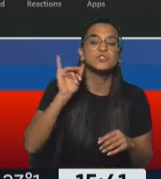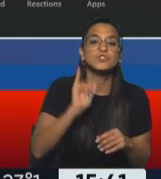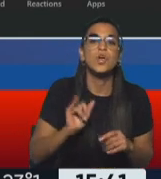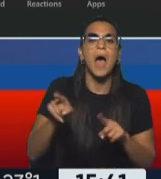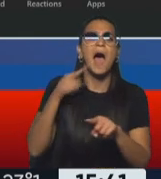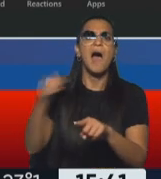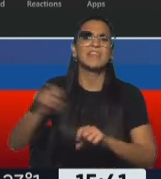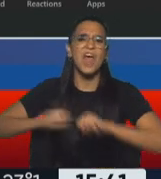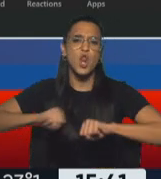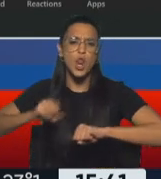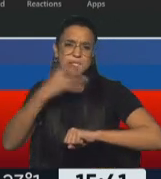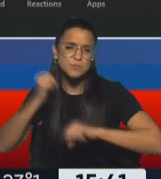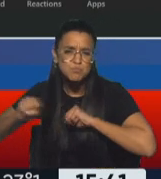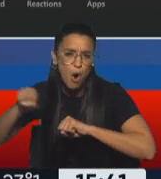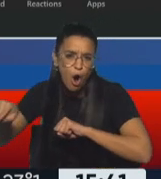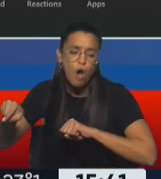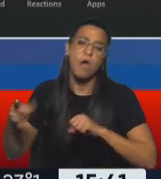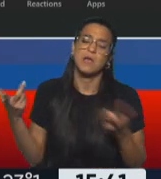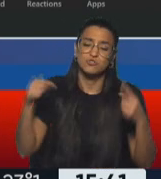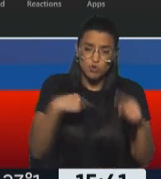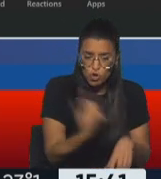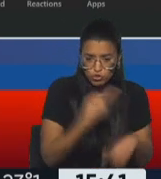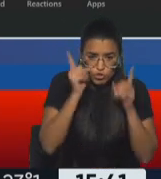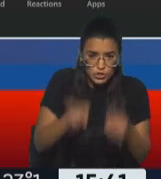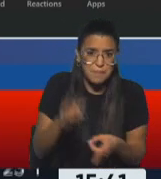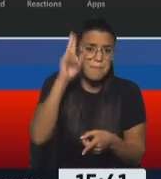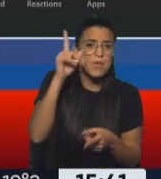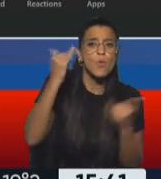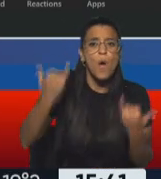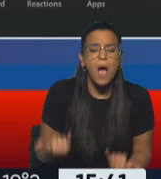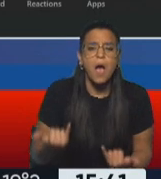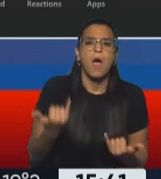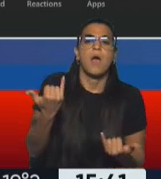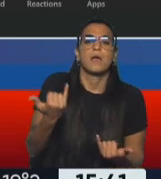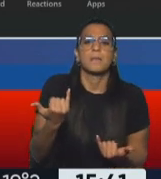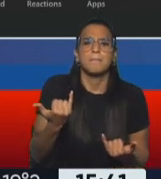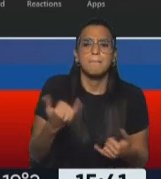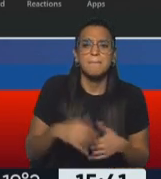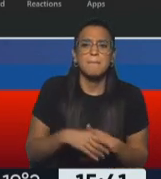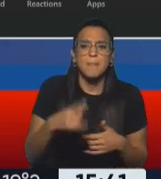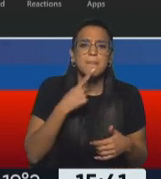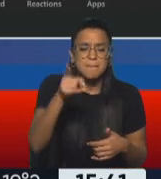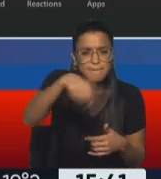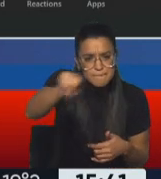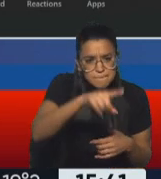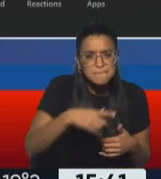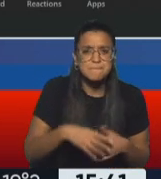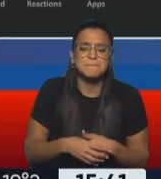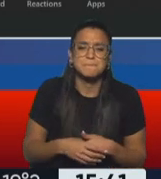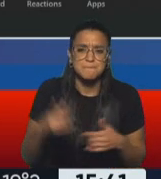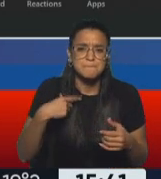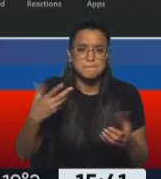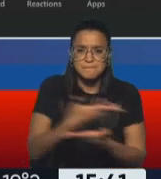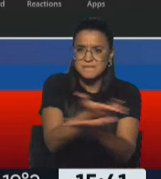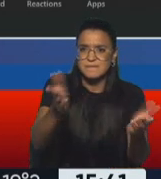Entonces, lo que nosotros tenemos en el Perú también, a leer Raúl, para que ustedes y digamos el